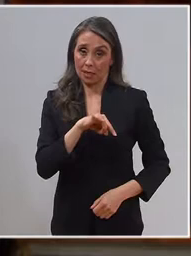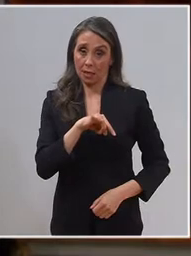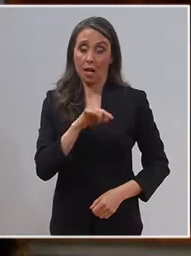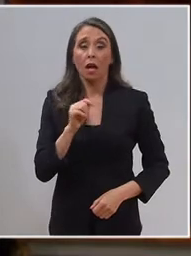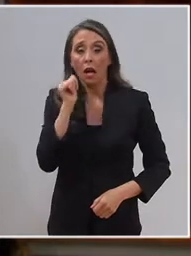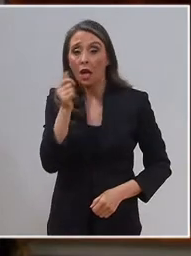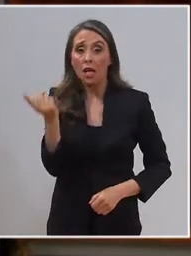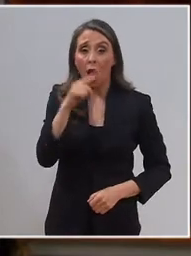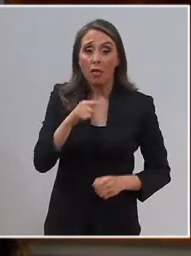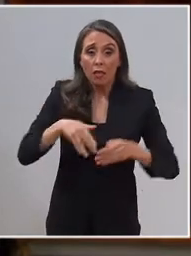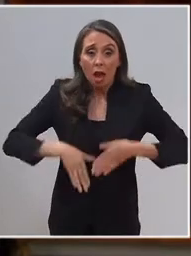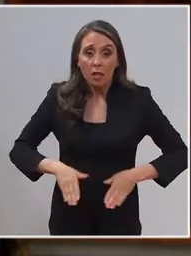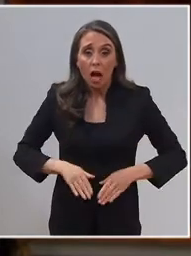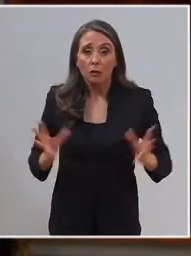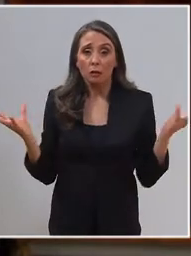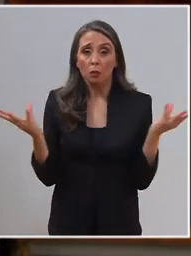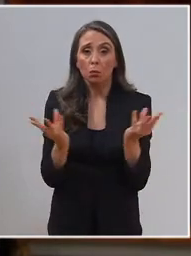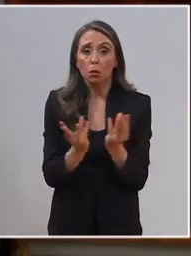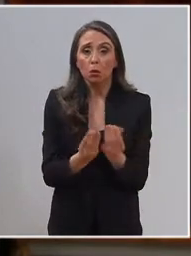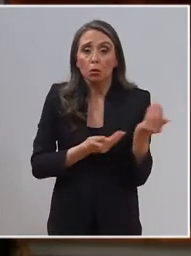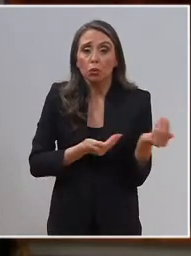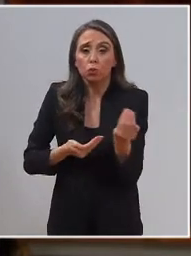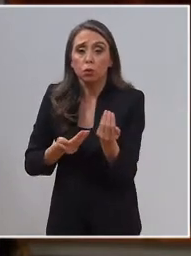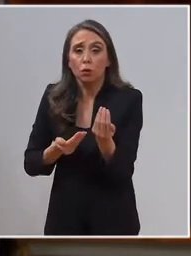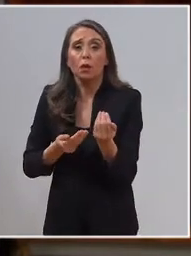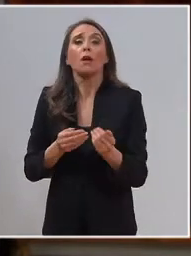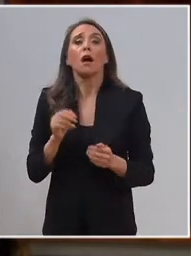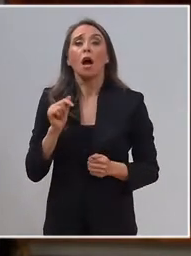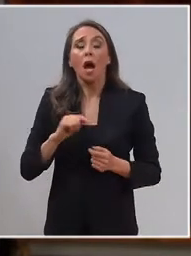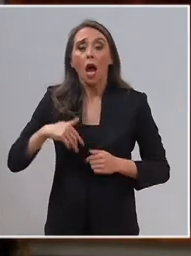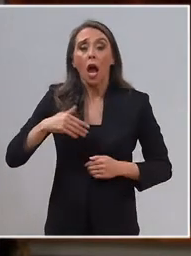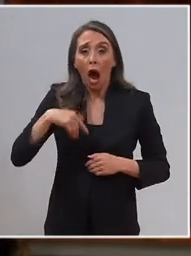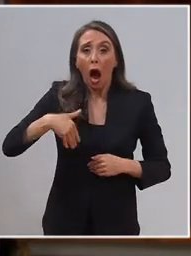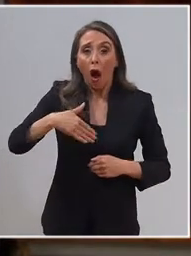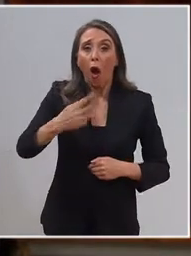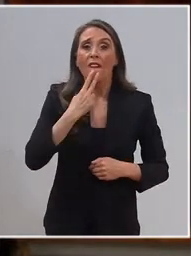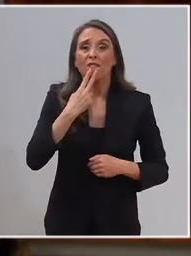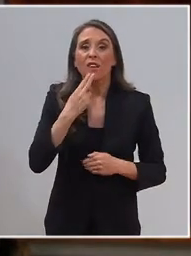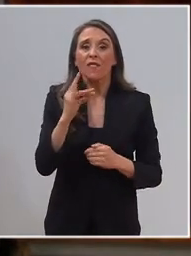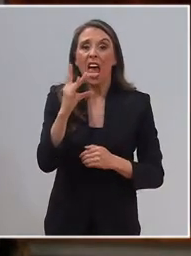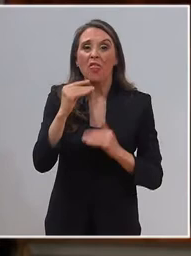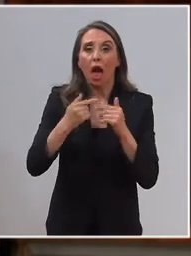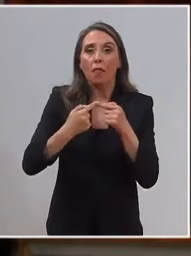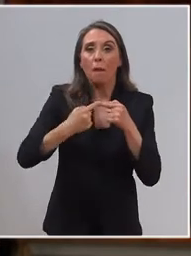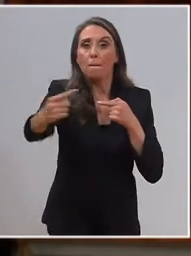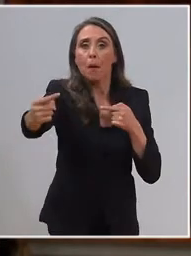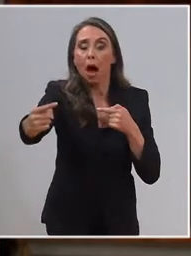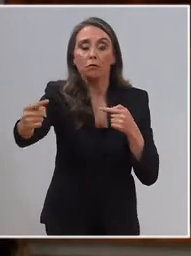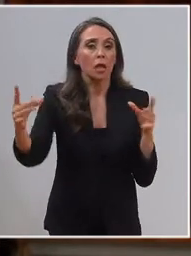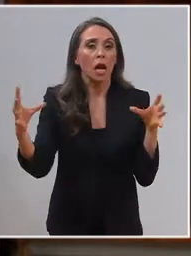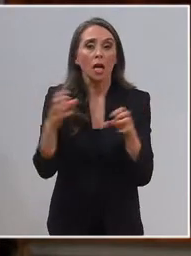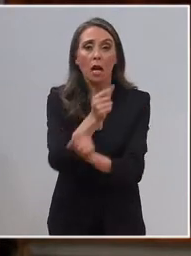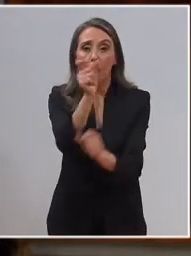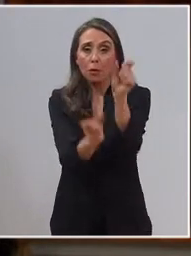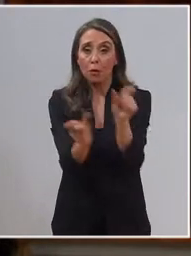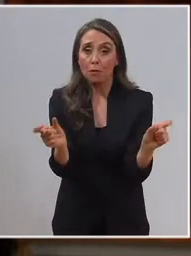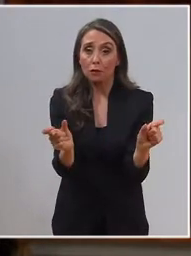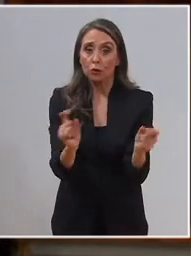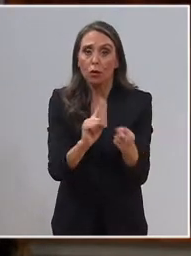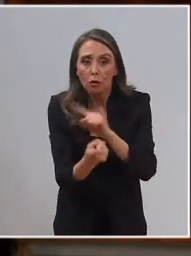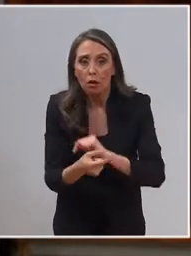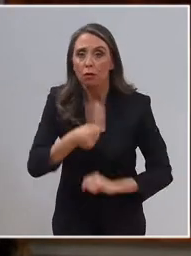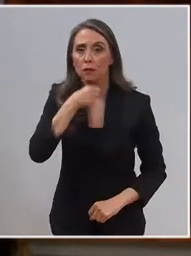cada día nacen menos niños y cada día vivimos más. Y esto ha significado un rápido envejecimiento de nuestra población.